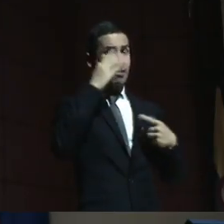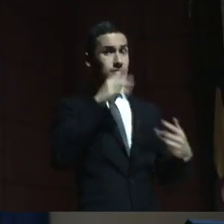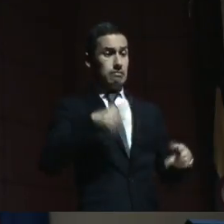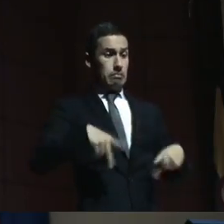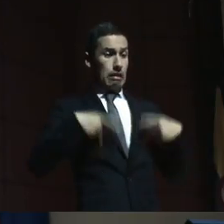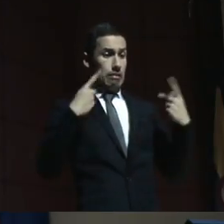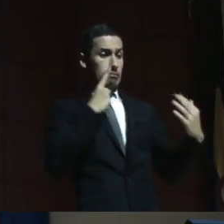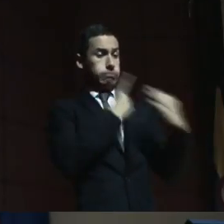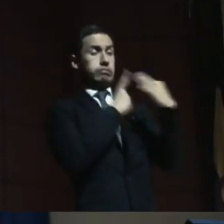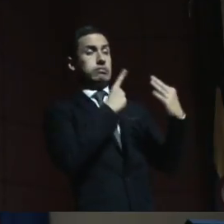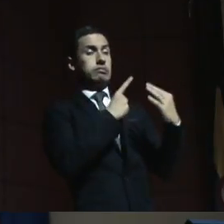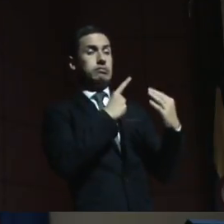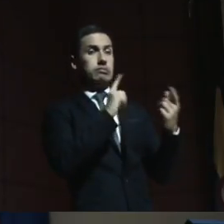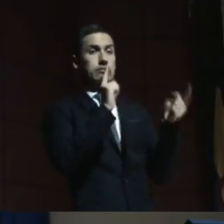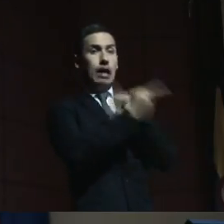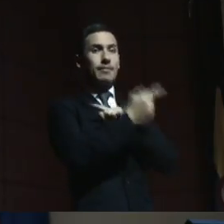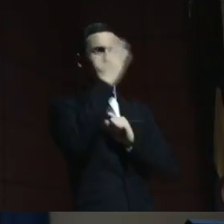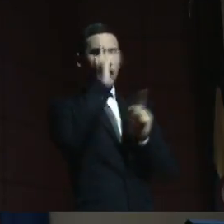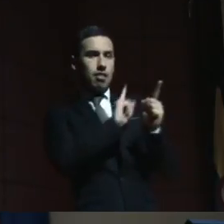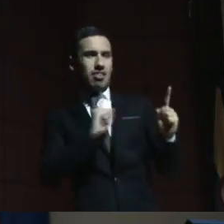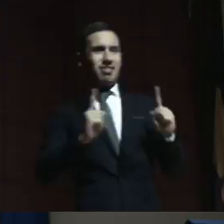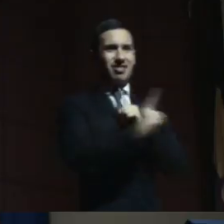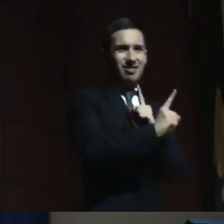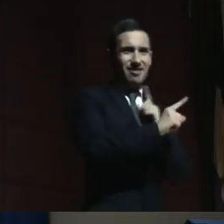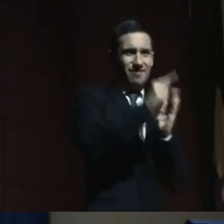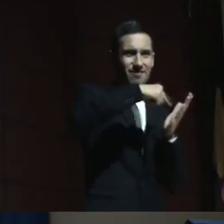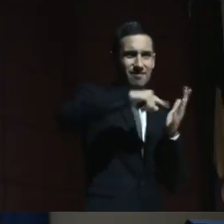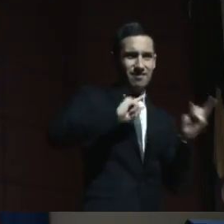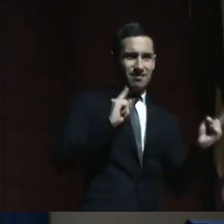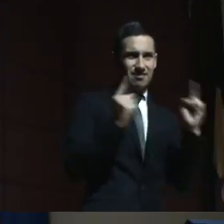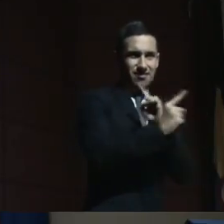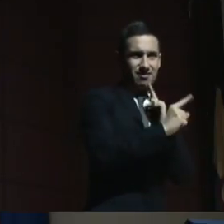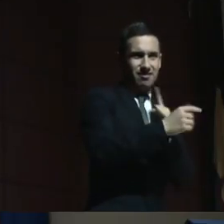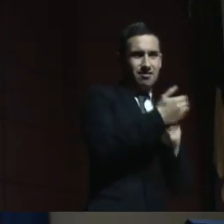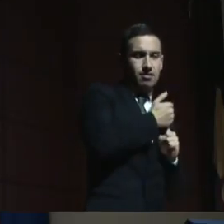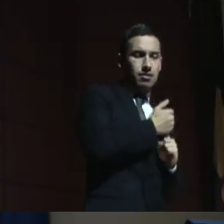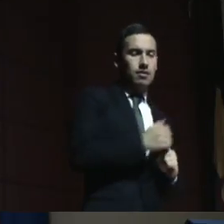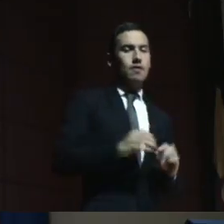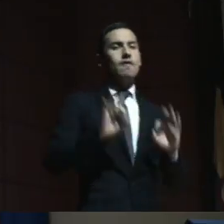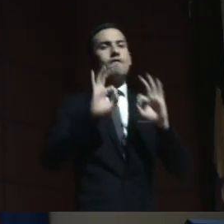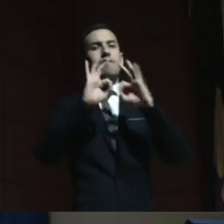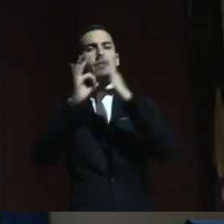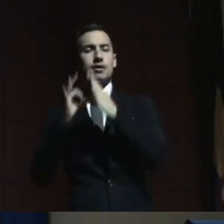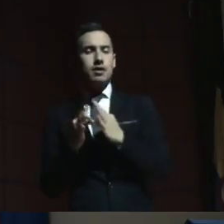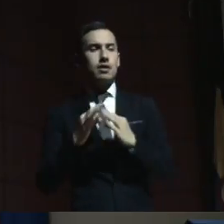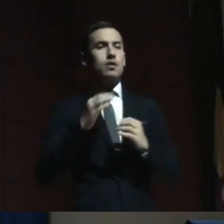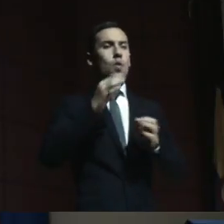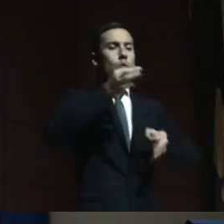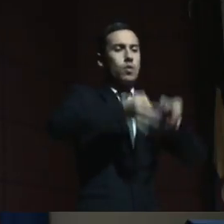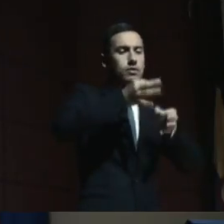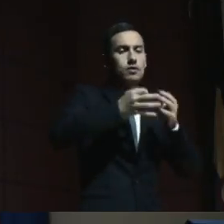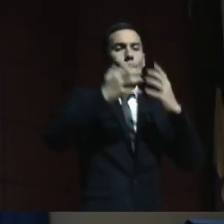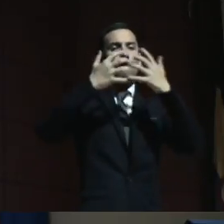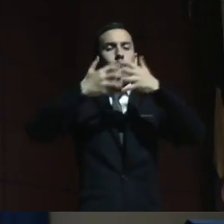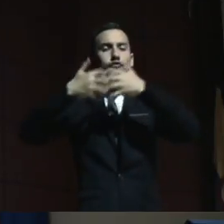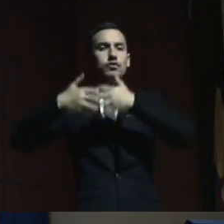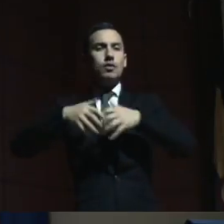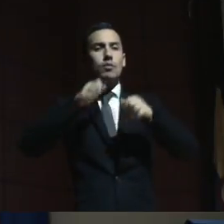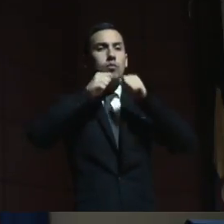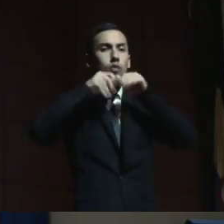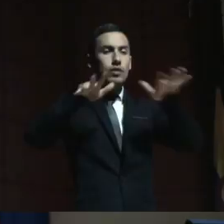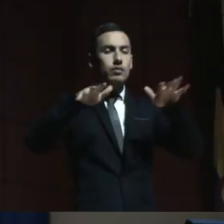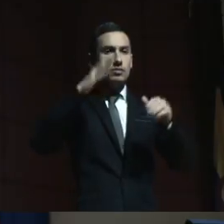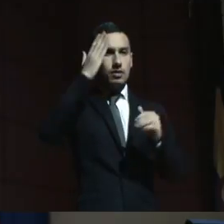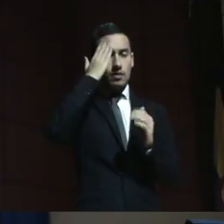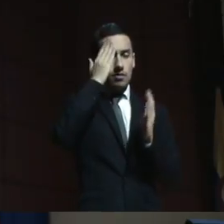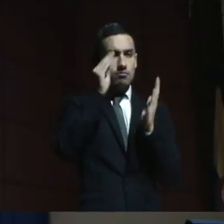¿cierto? Creo que ellos son los primeros que deben conocer eso. Las familias, los jueces, los funcionarios públicos, que en eso nos